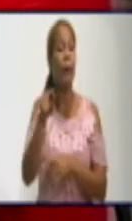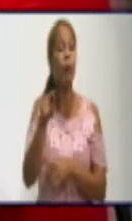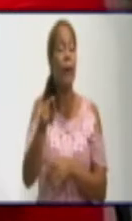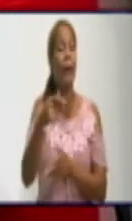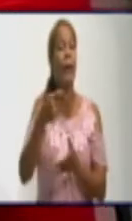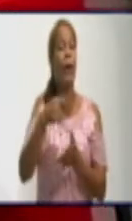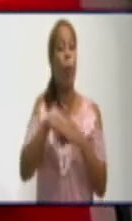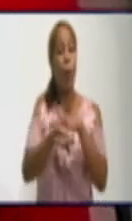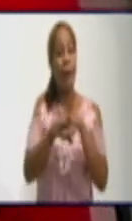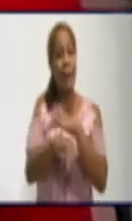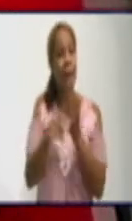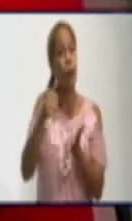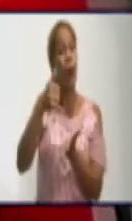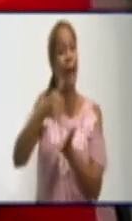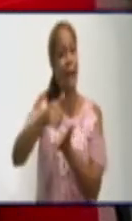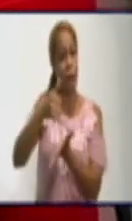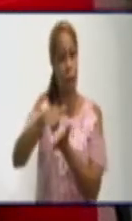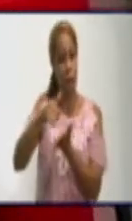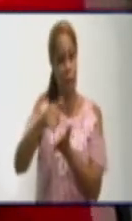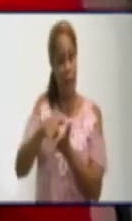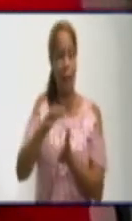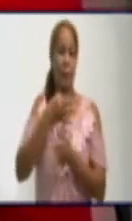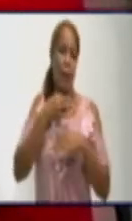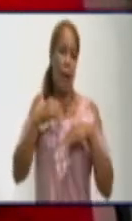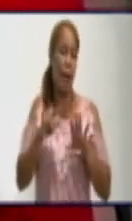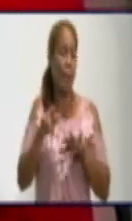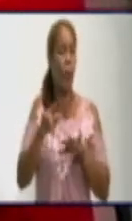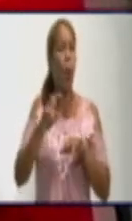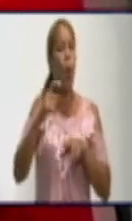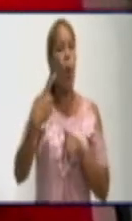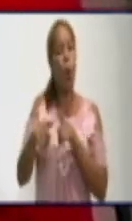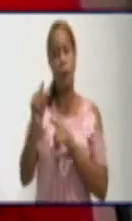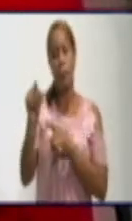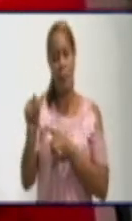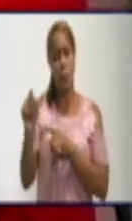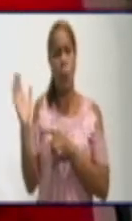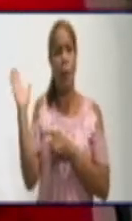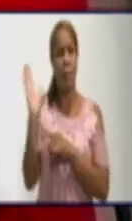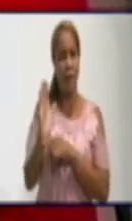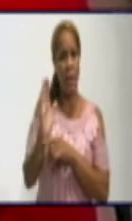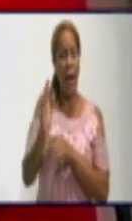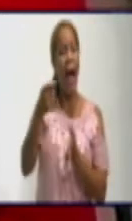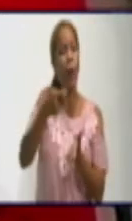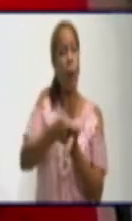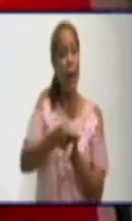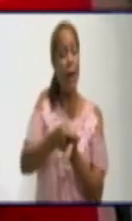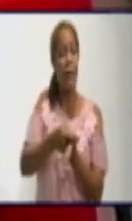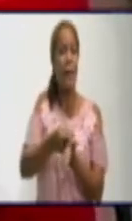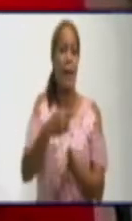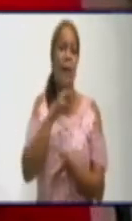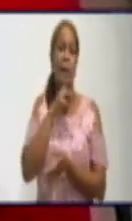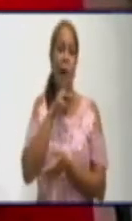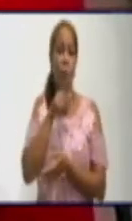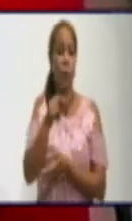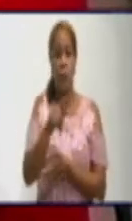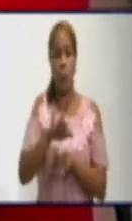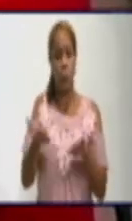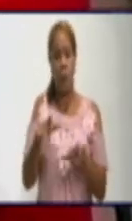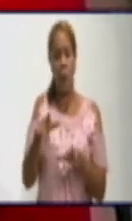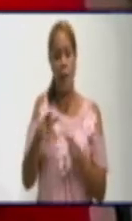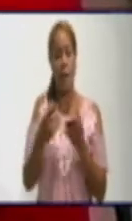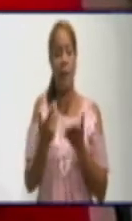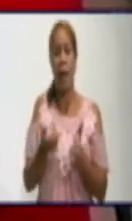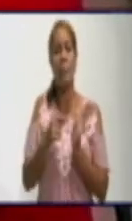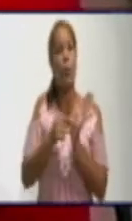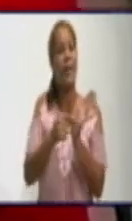el lector cobrador que le va a volver a cobrar el agua y no puede volverle a cobrar el servicio. De persistir la situación puede